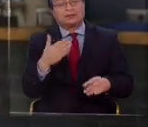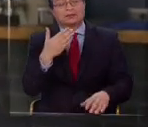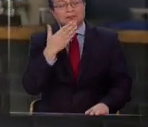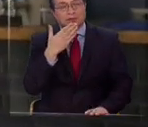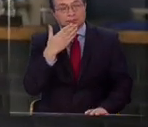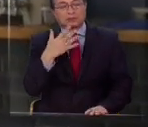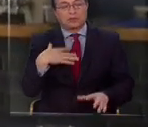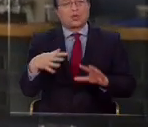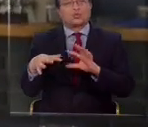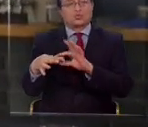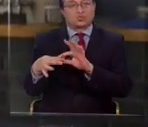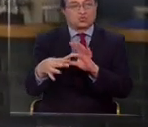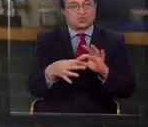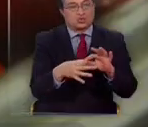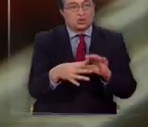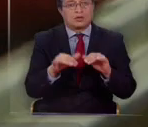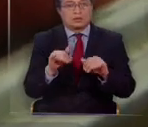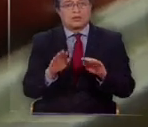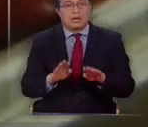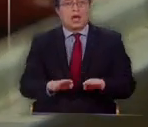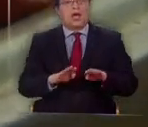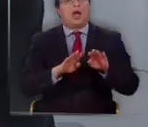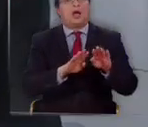habla de unión y de apoyar.